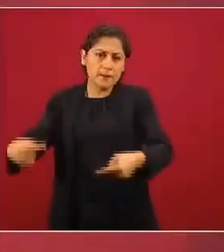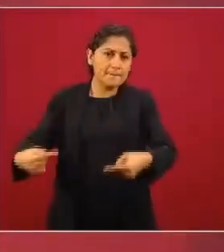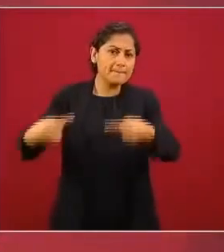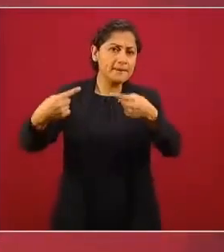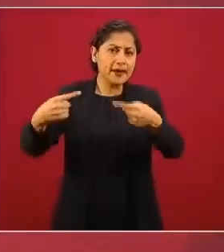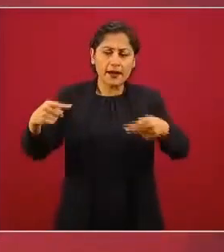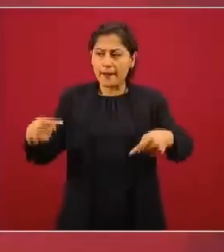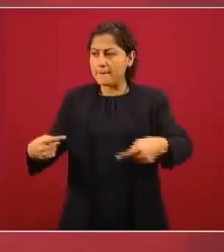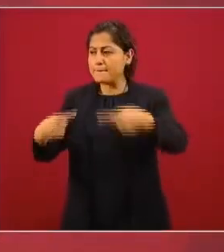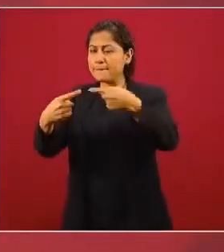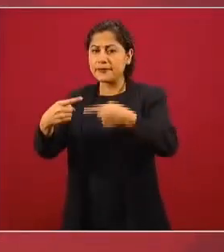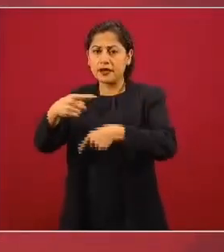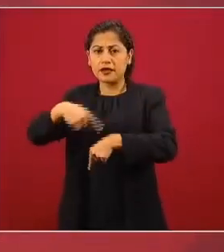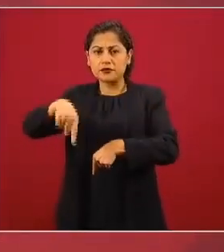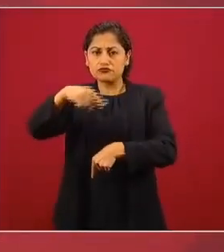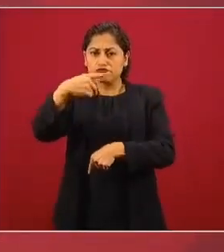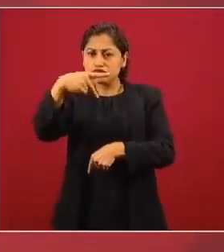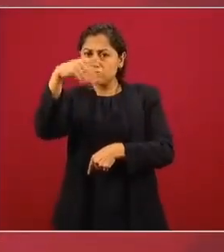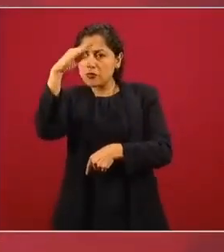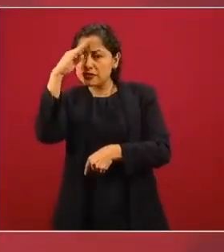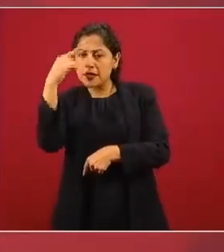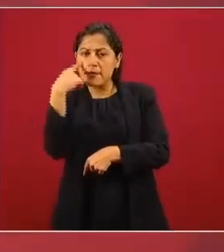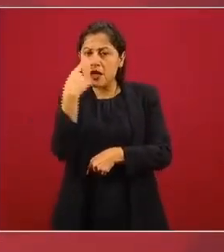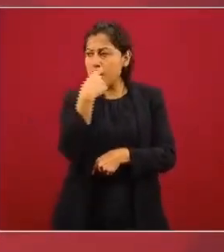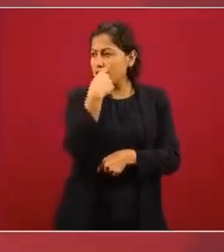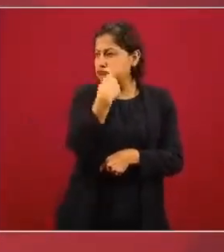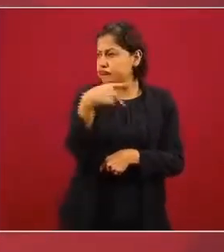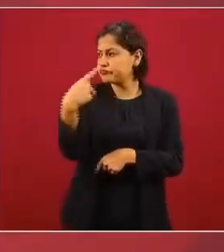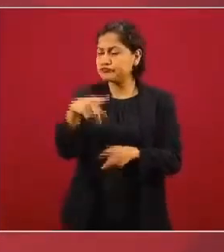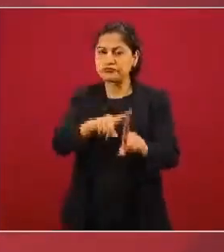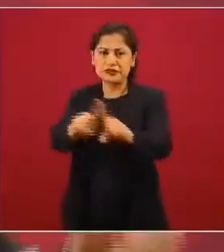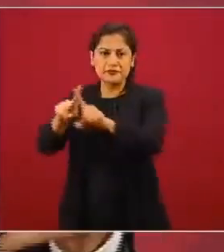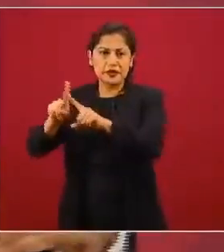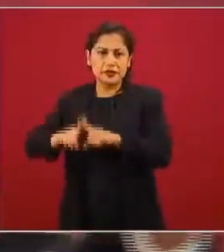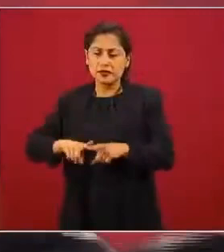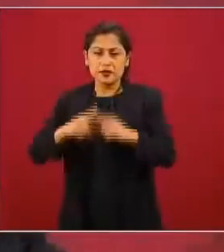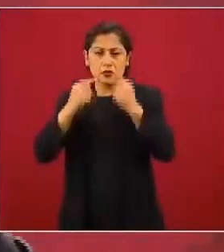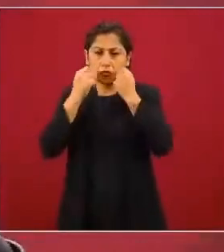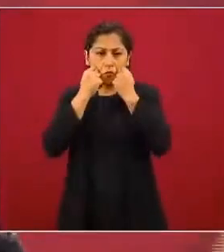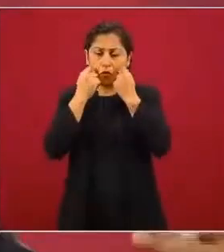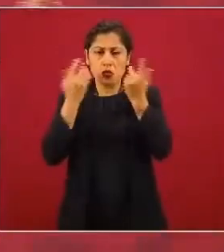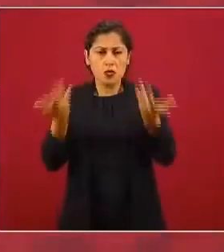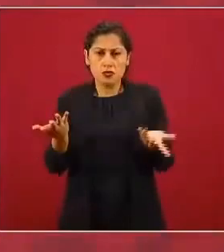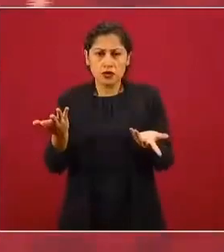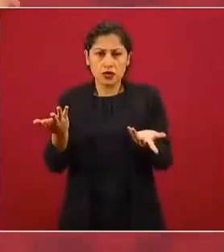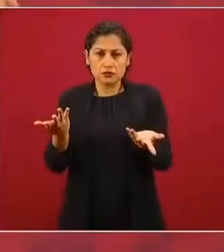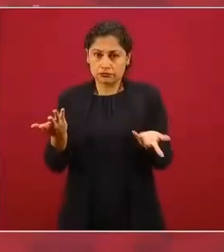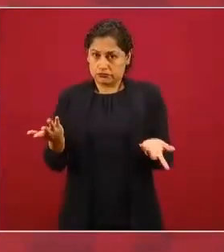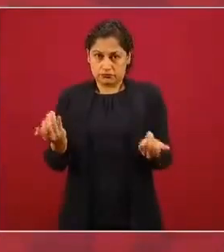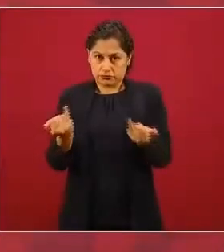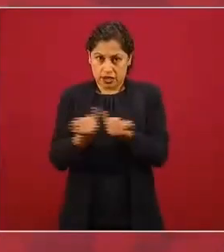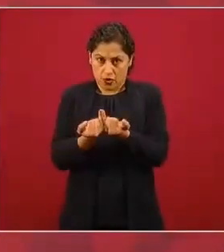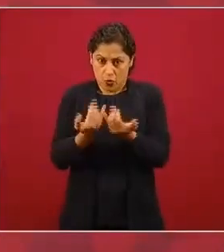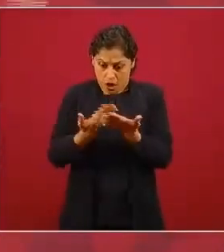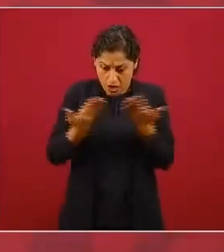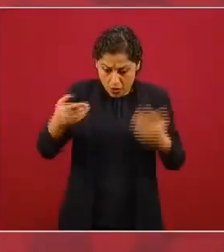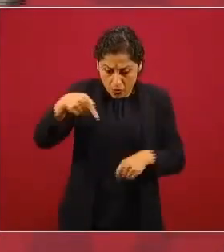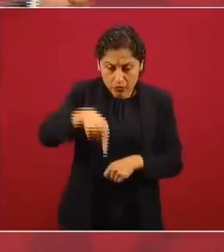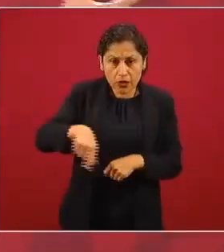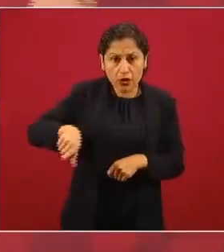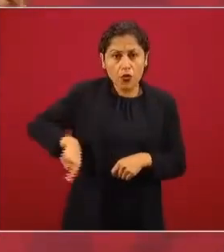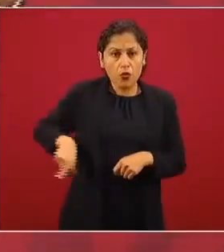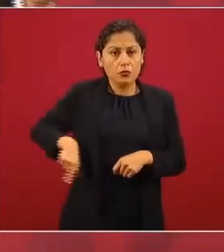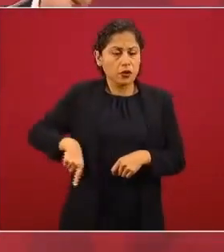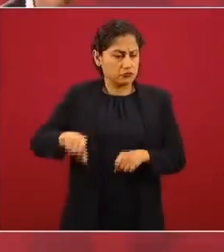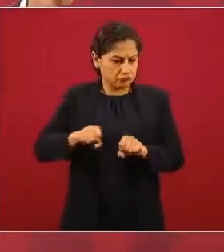distintos. Y si salió adelante, se puede, aquí en el gobierno hay. Ahora